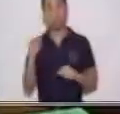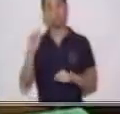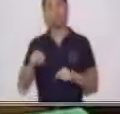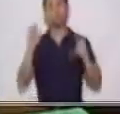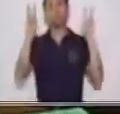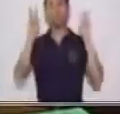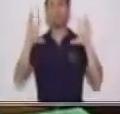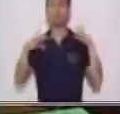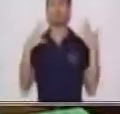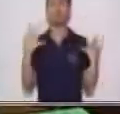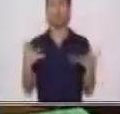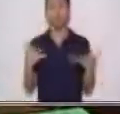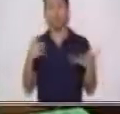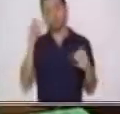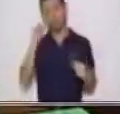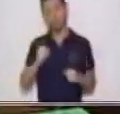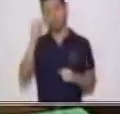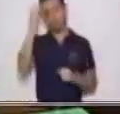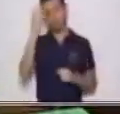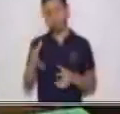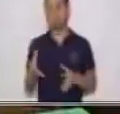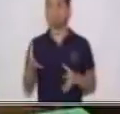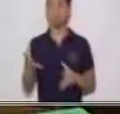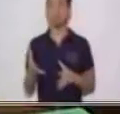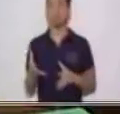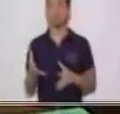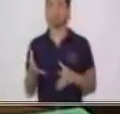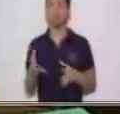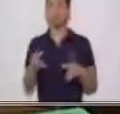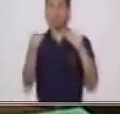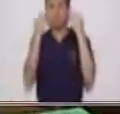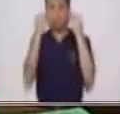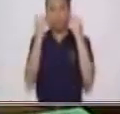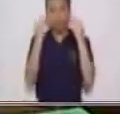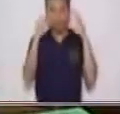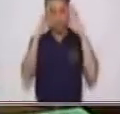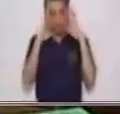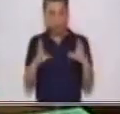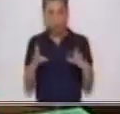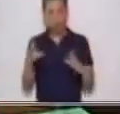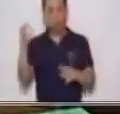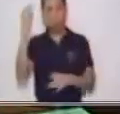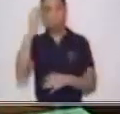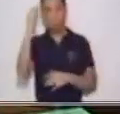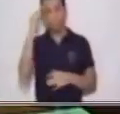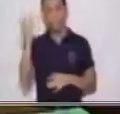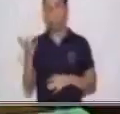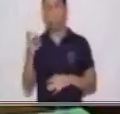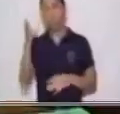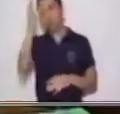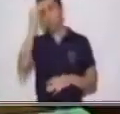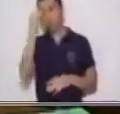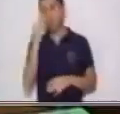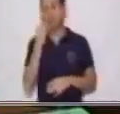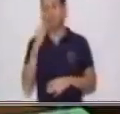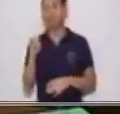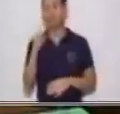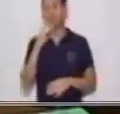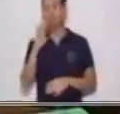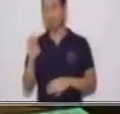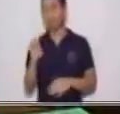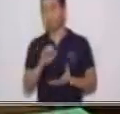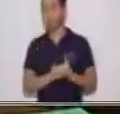ayudará a ejercitar habilidades, destrezas, como la atención, la memoria, habilidad lingüística. Muy bien,